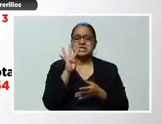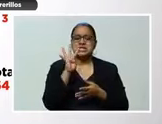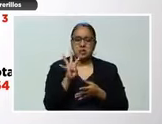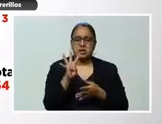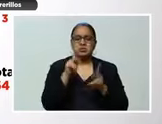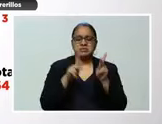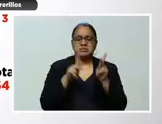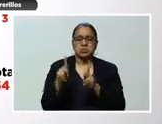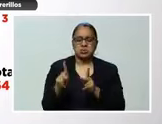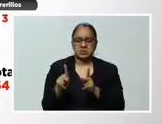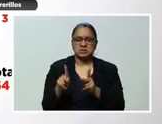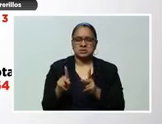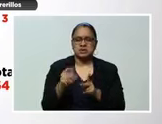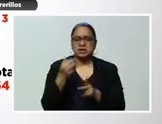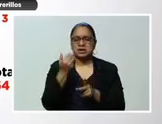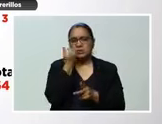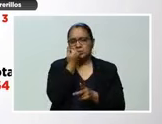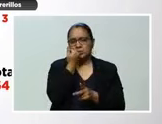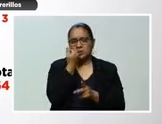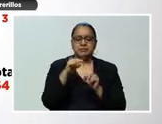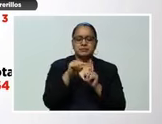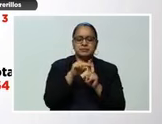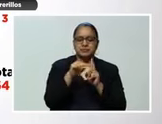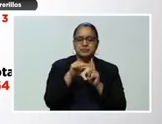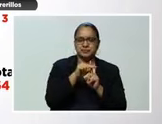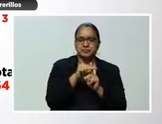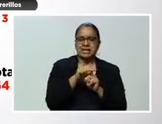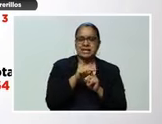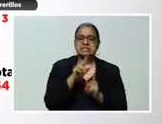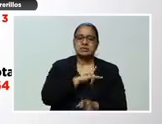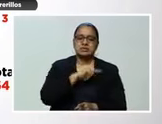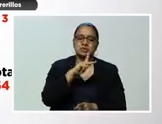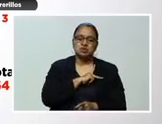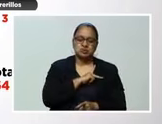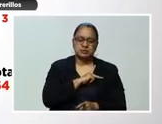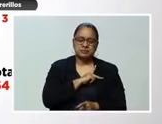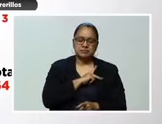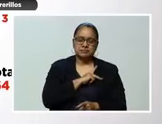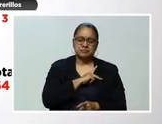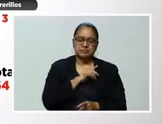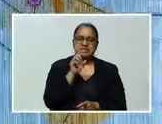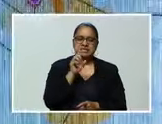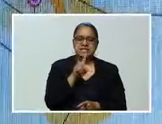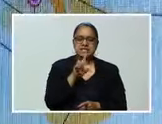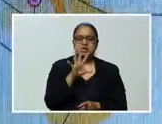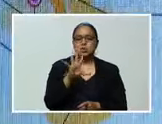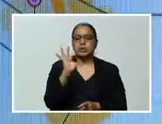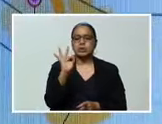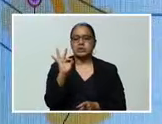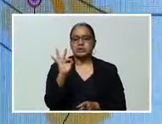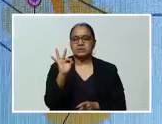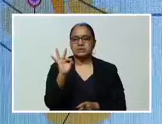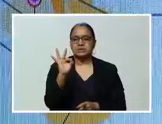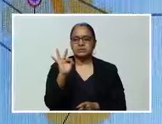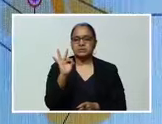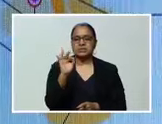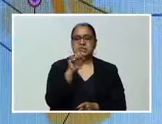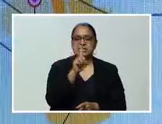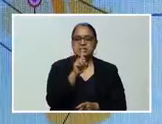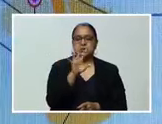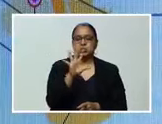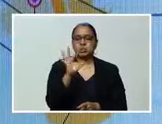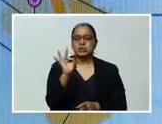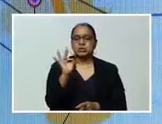casos De los cuales, la ciudad de San Pedro Sula registra 159 casos Es la ciudad con el